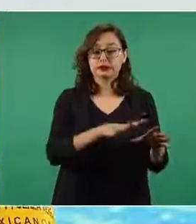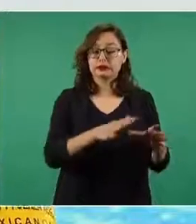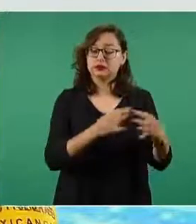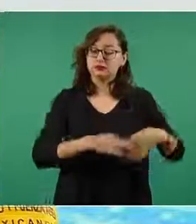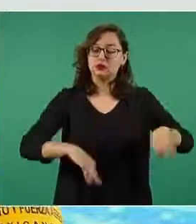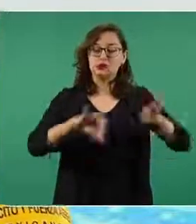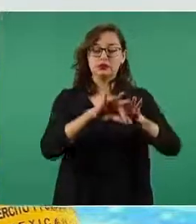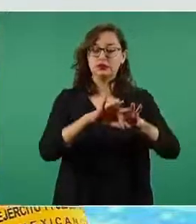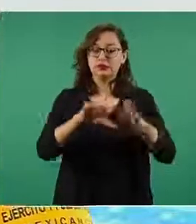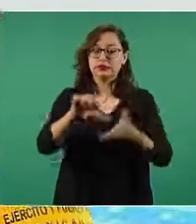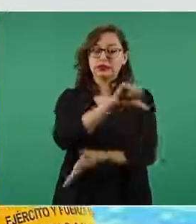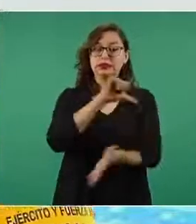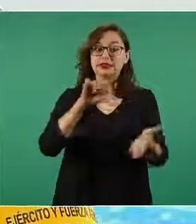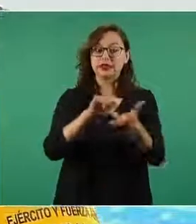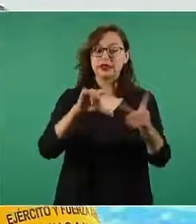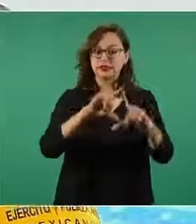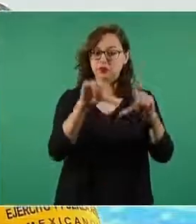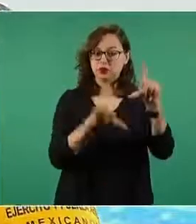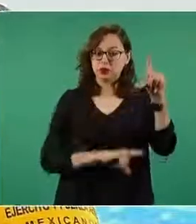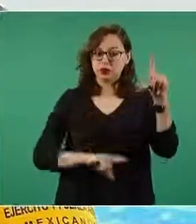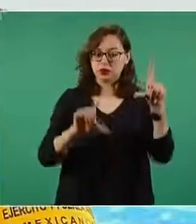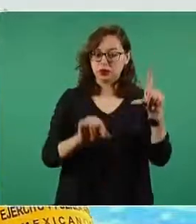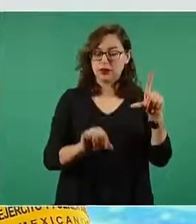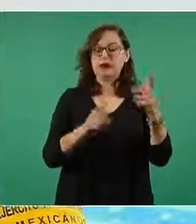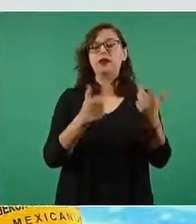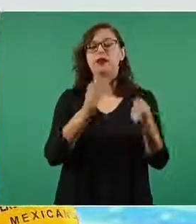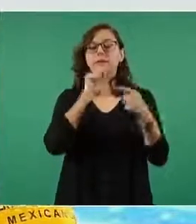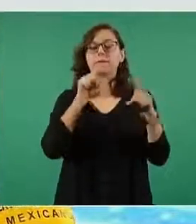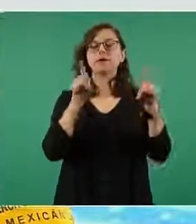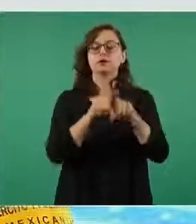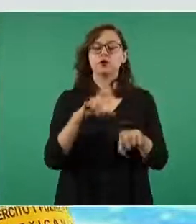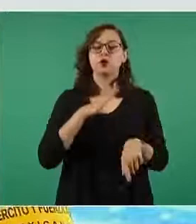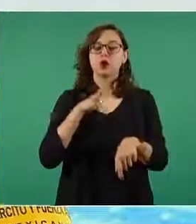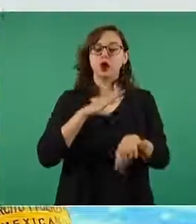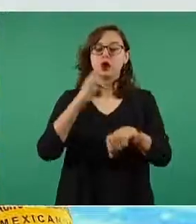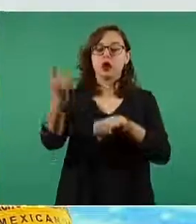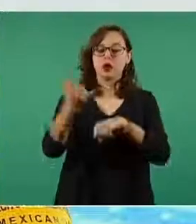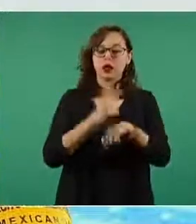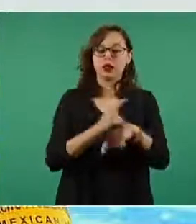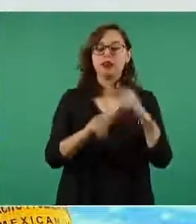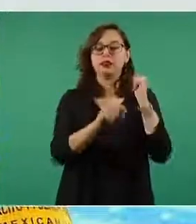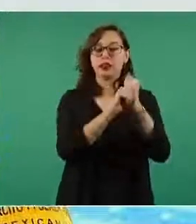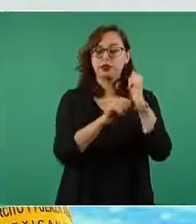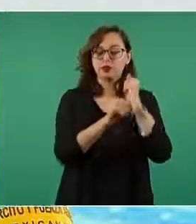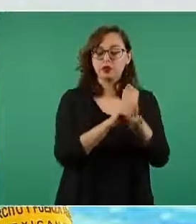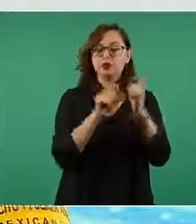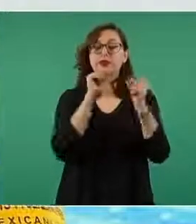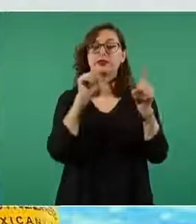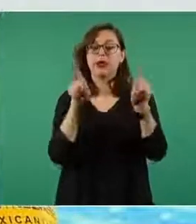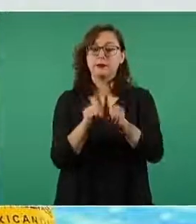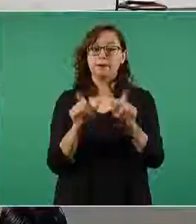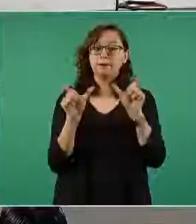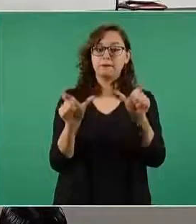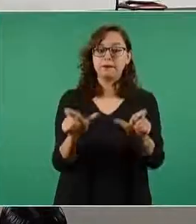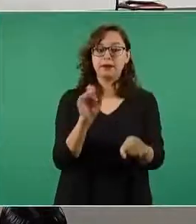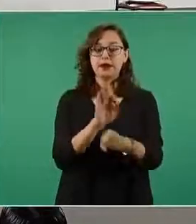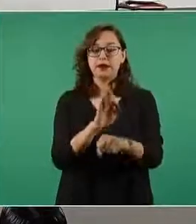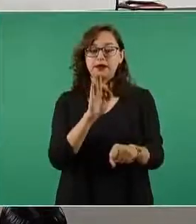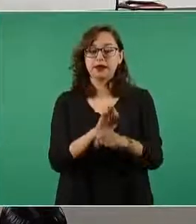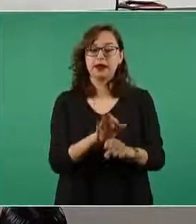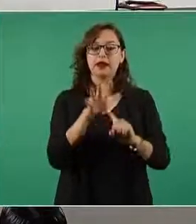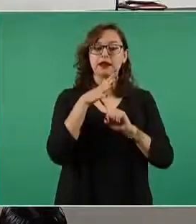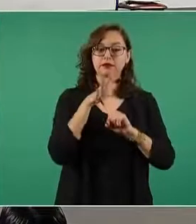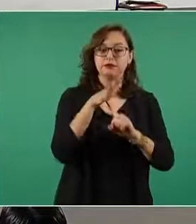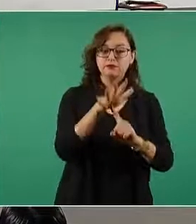concentrando diversas unidades aéreas como son de transporte estratégico de defensa aérea helicópteros